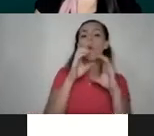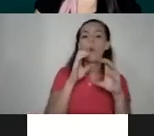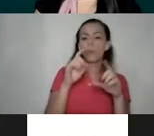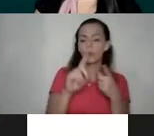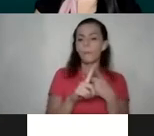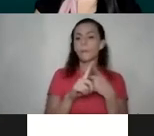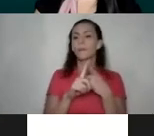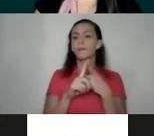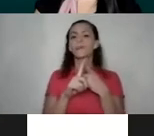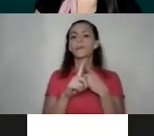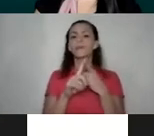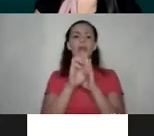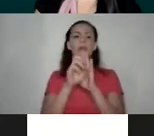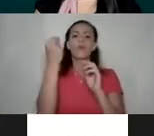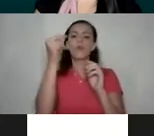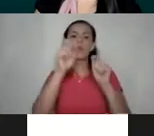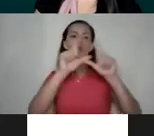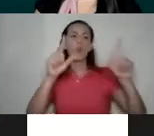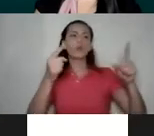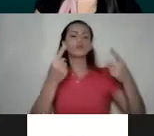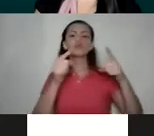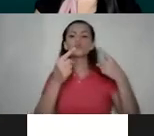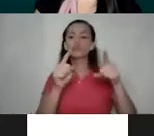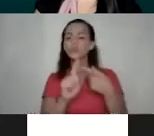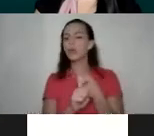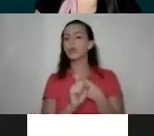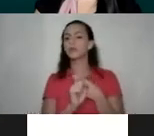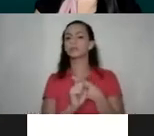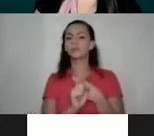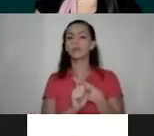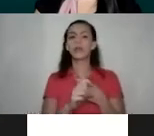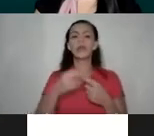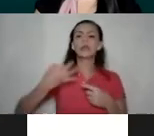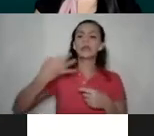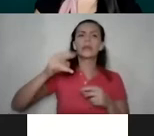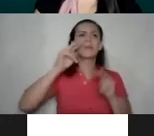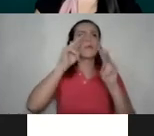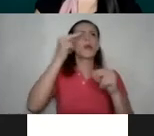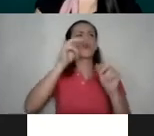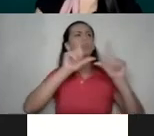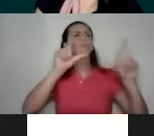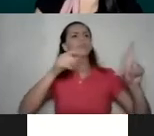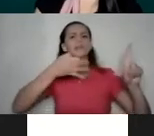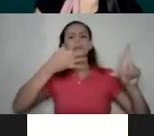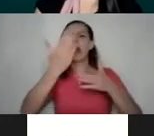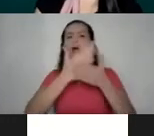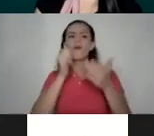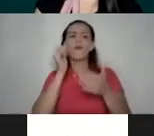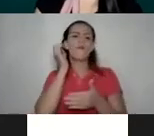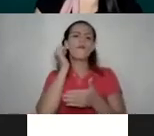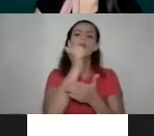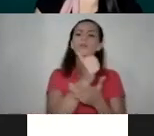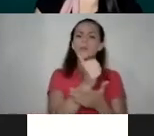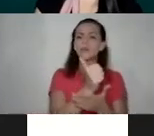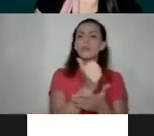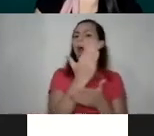los titulares que se suceden, ¿verdad? Día a día, semana a semana, cada vez que hay un femicidio en algún